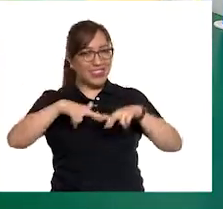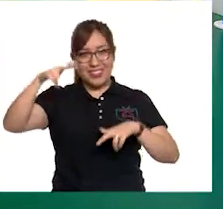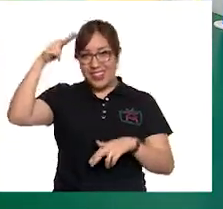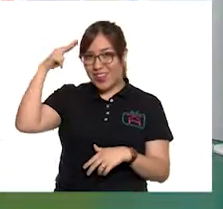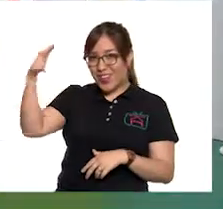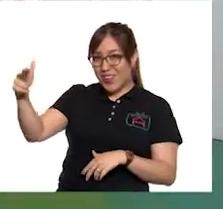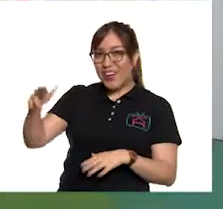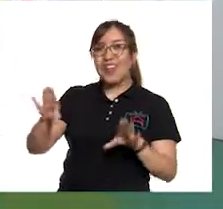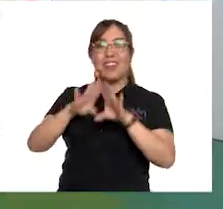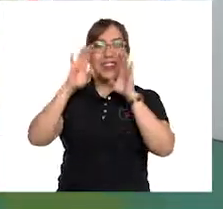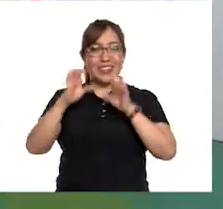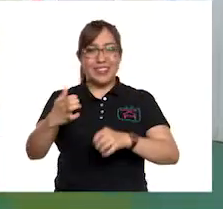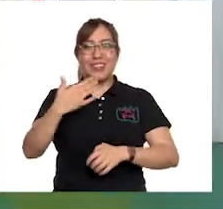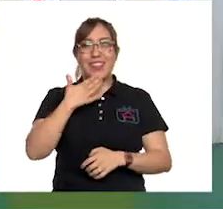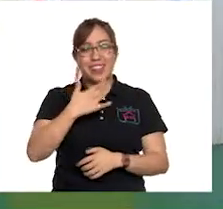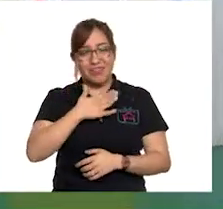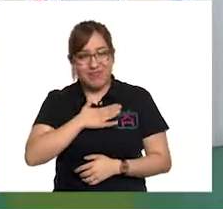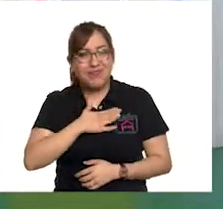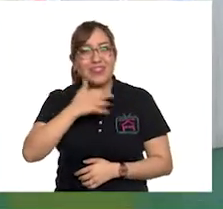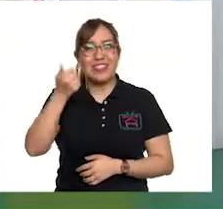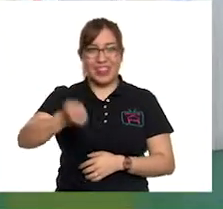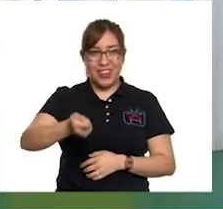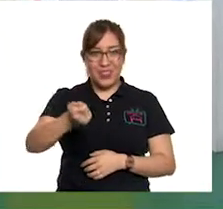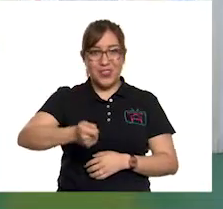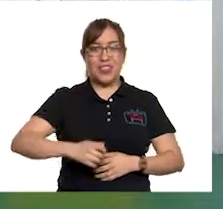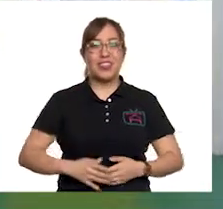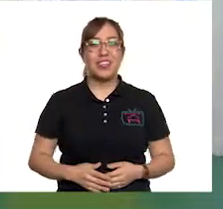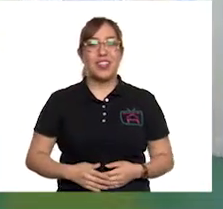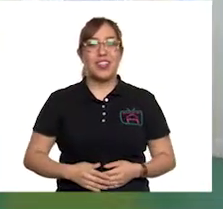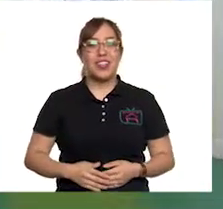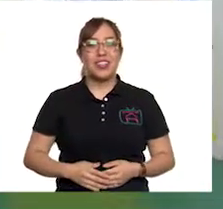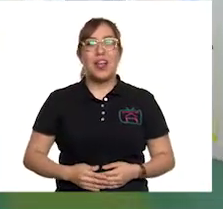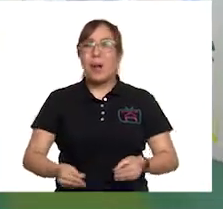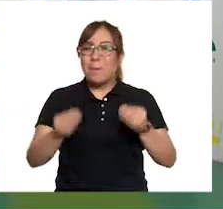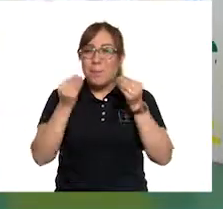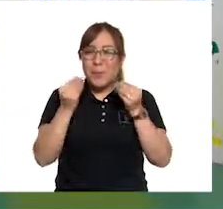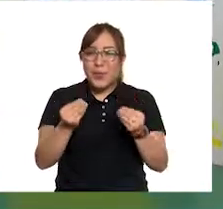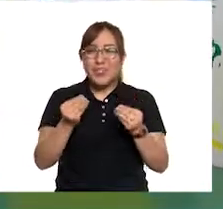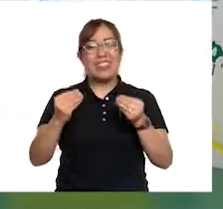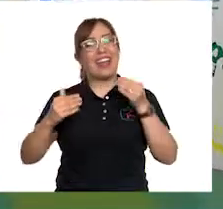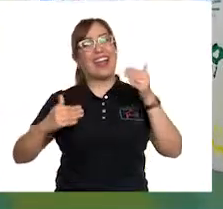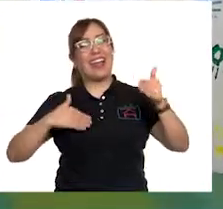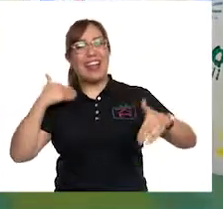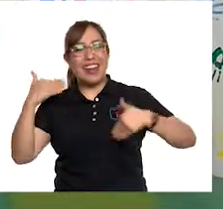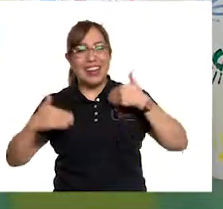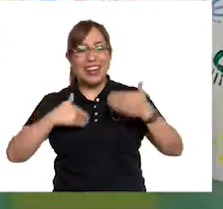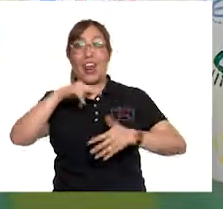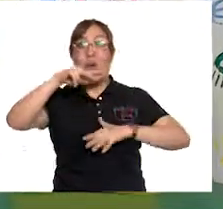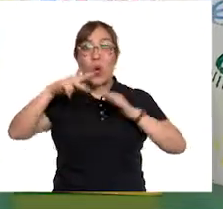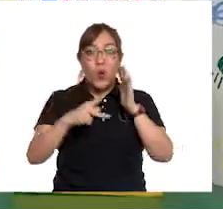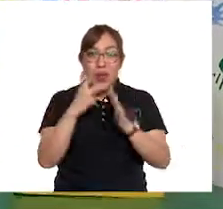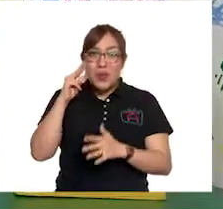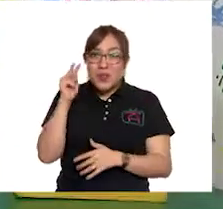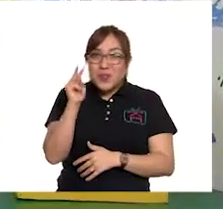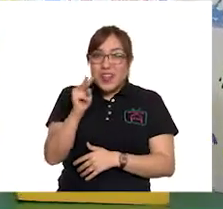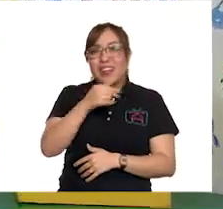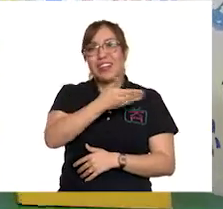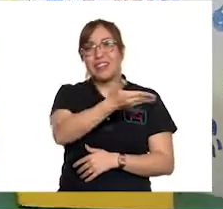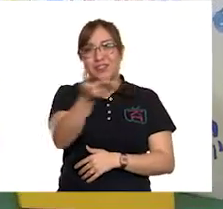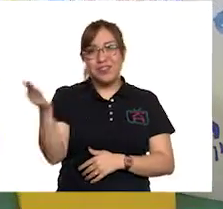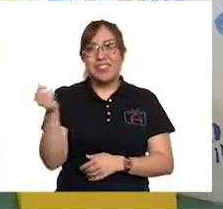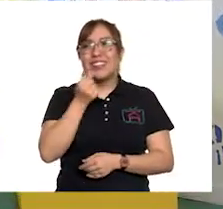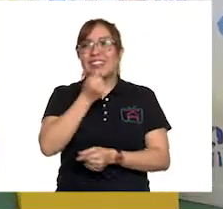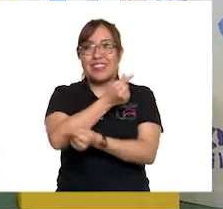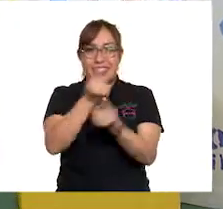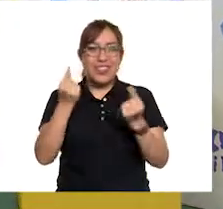gracias. Saludos de corazón. Me da mucha alegría verte nuevamente, a ti y a los niños que nos ven y escuchan allá